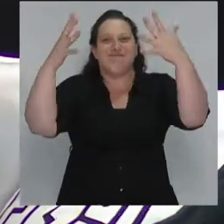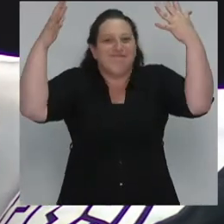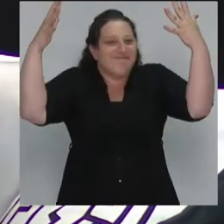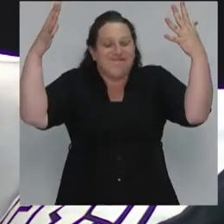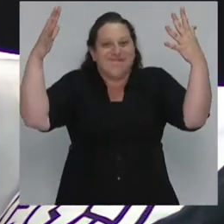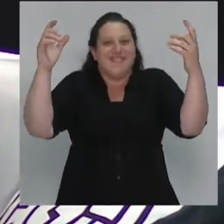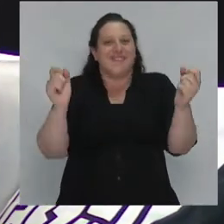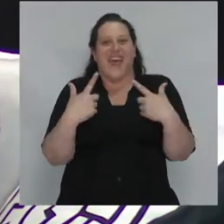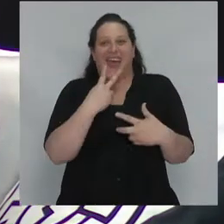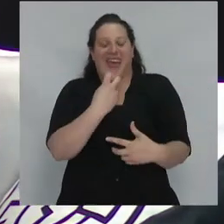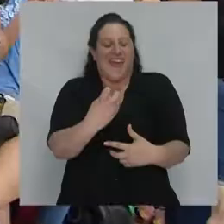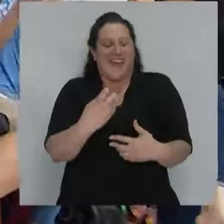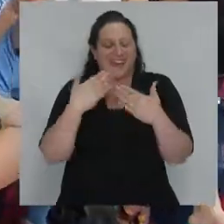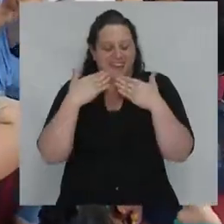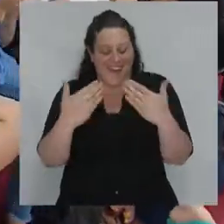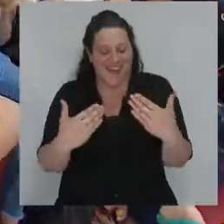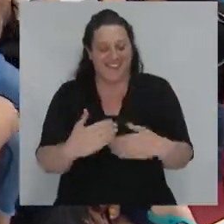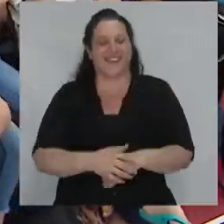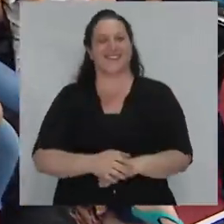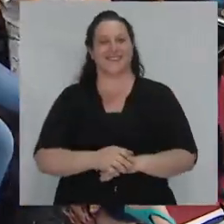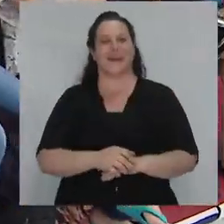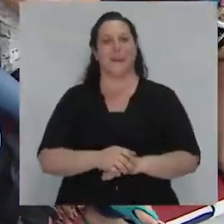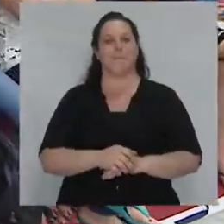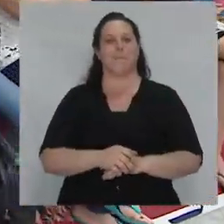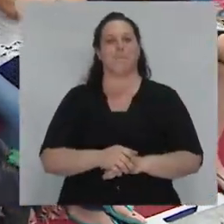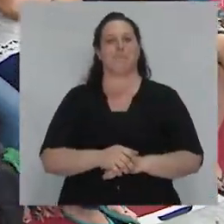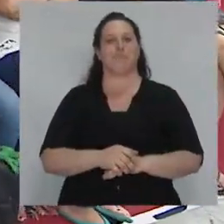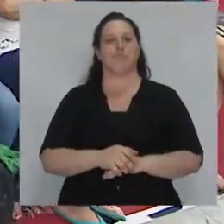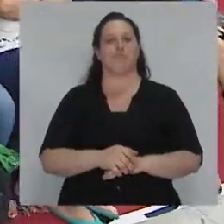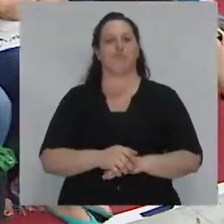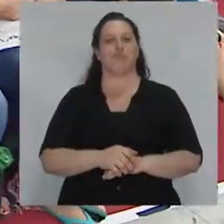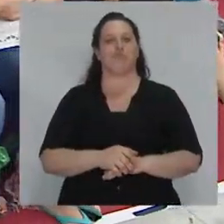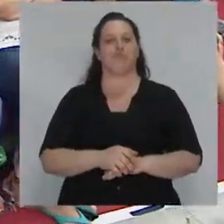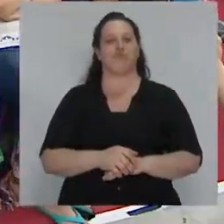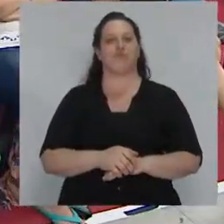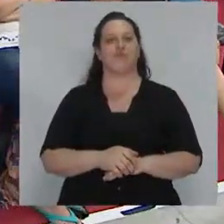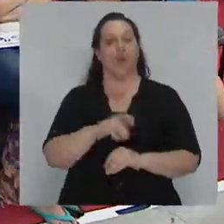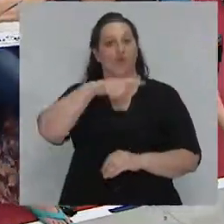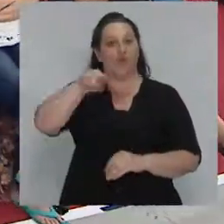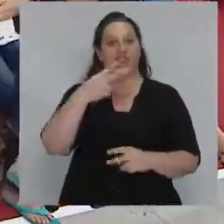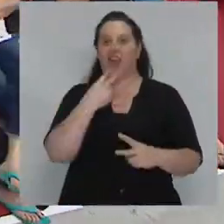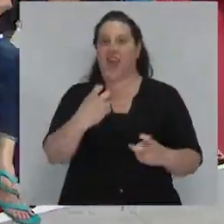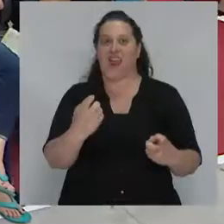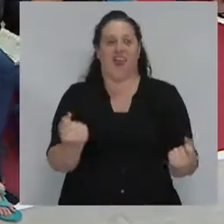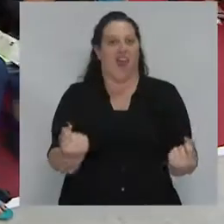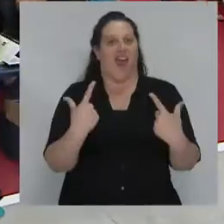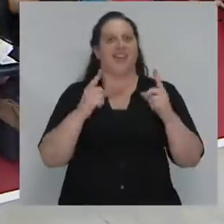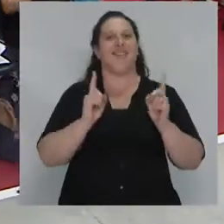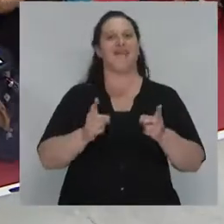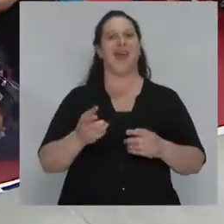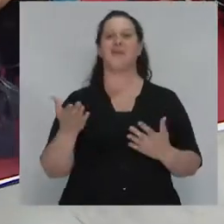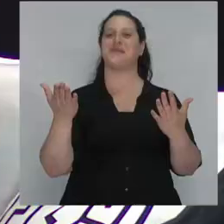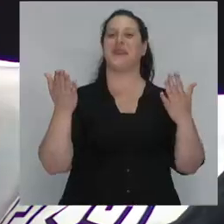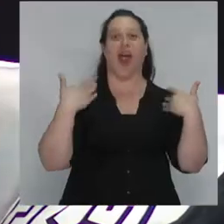su energía con sus abanicos